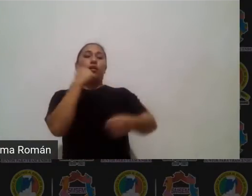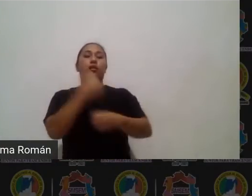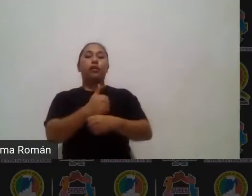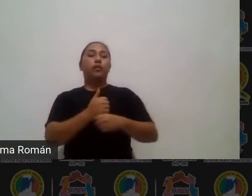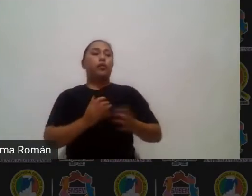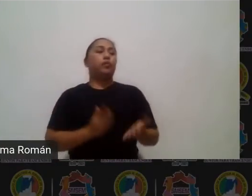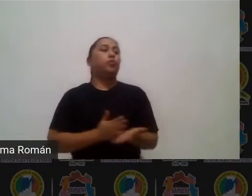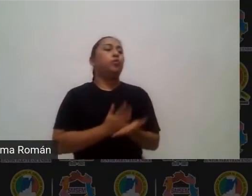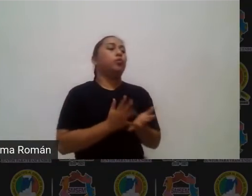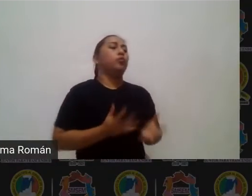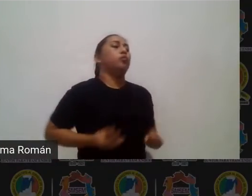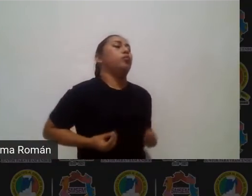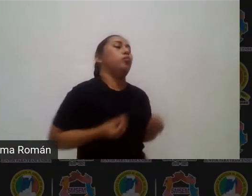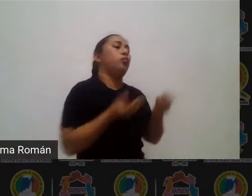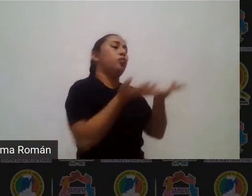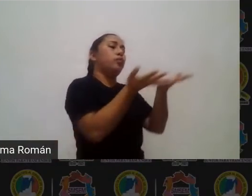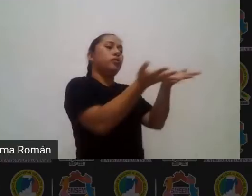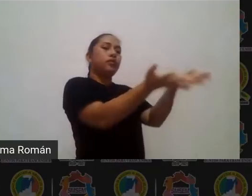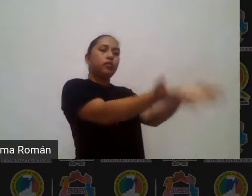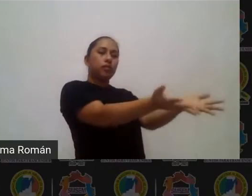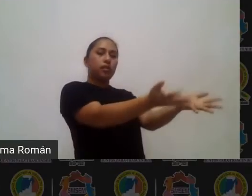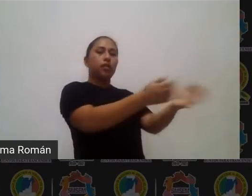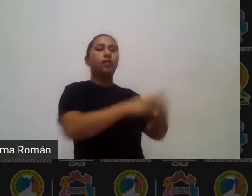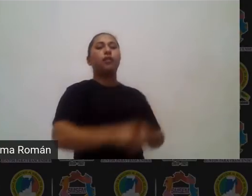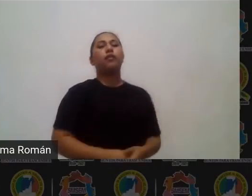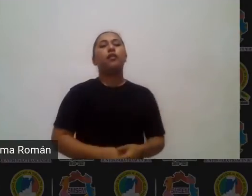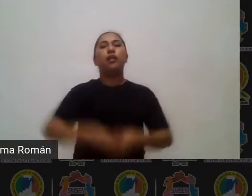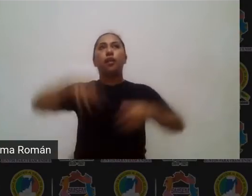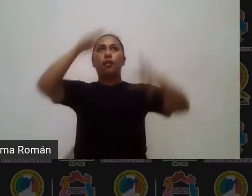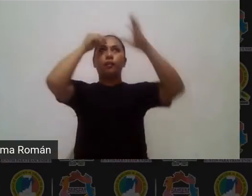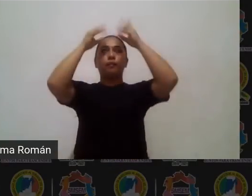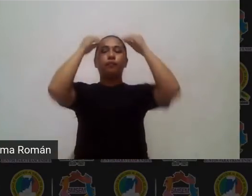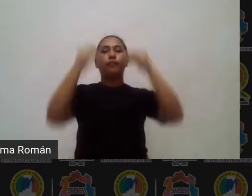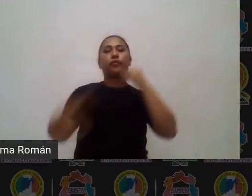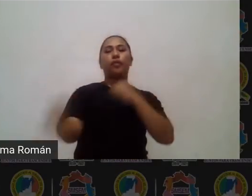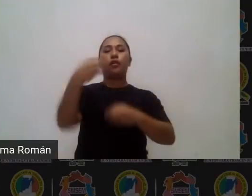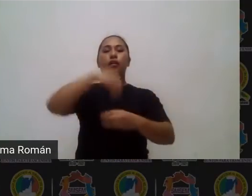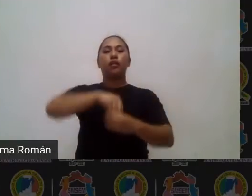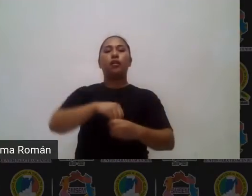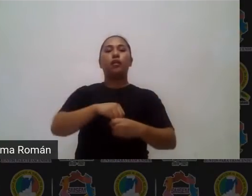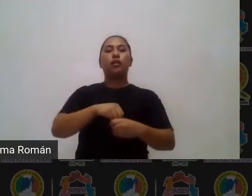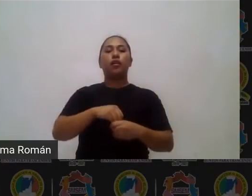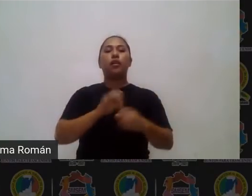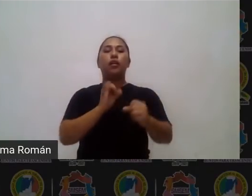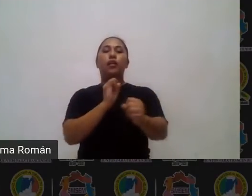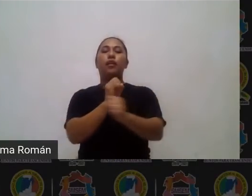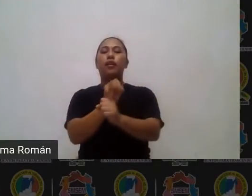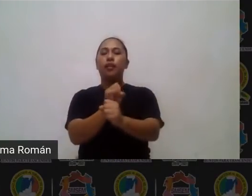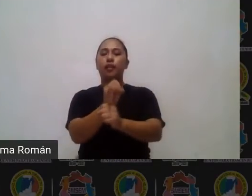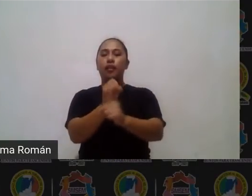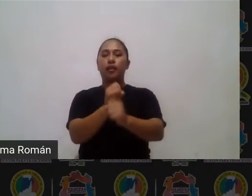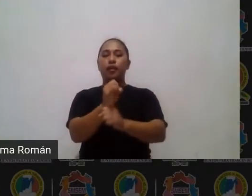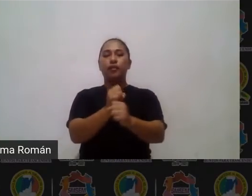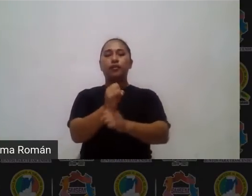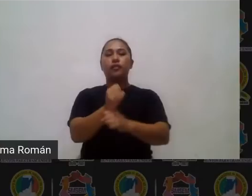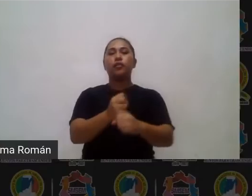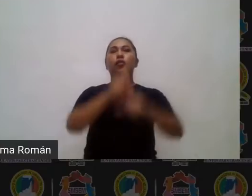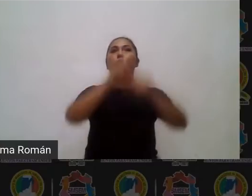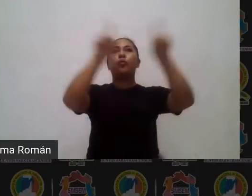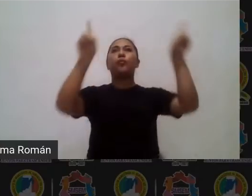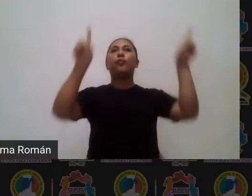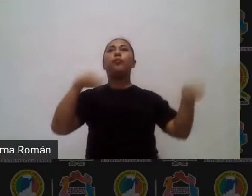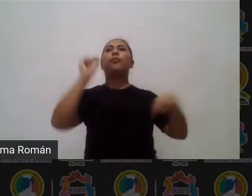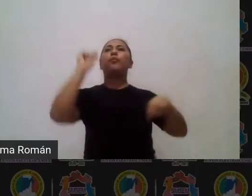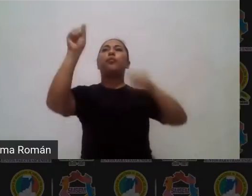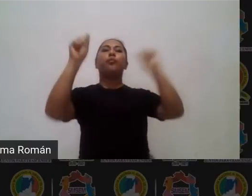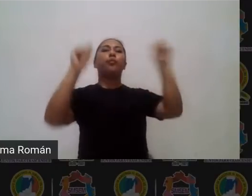la carga fuerte en la investigación de los contenidos en la investigación de esas aristas que yo les menciono un fenómeno